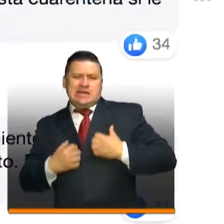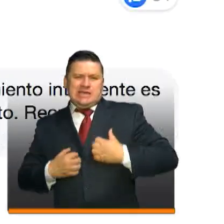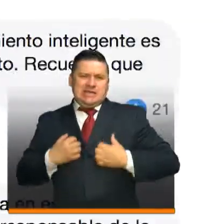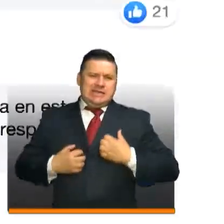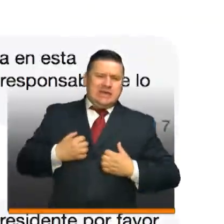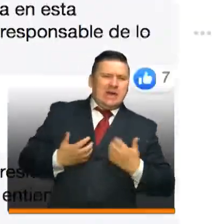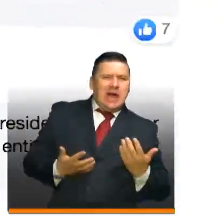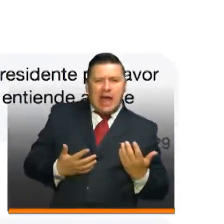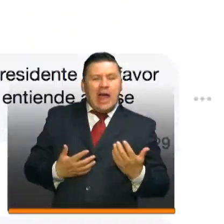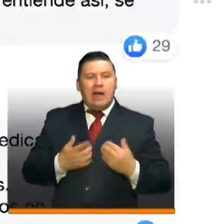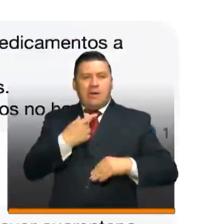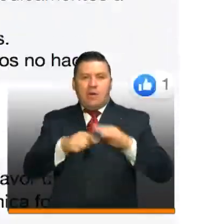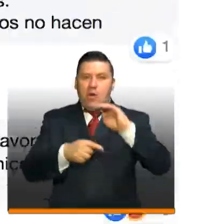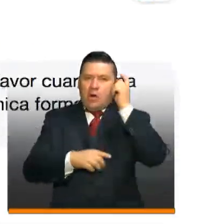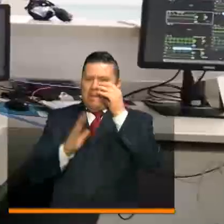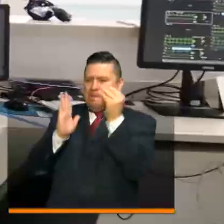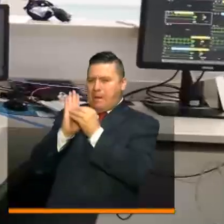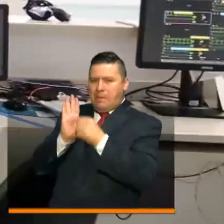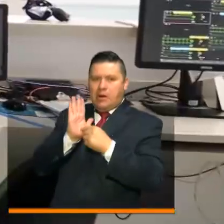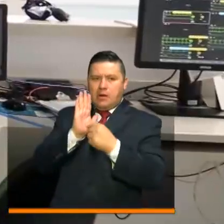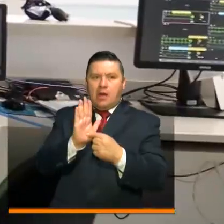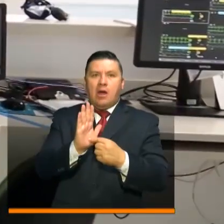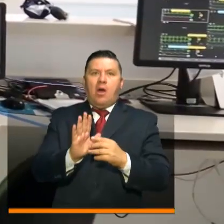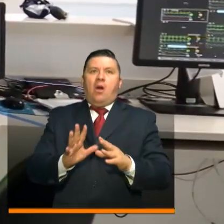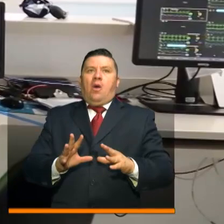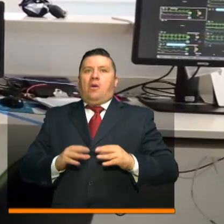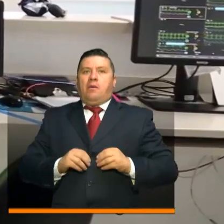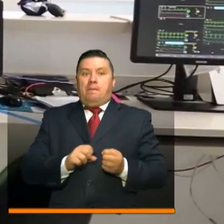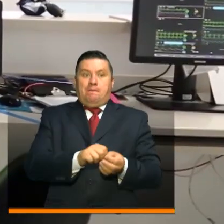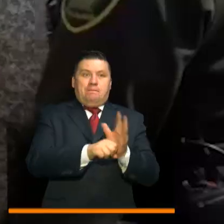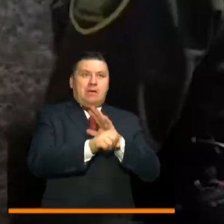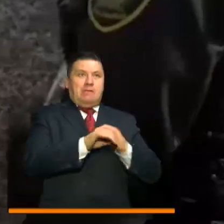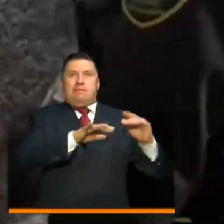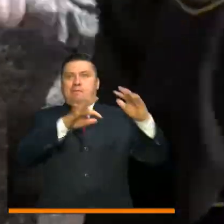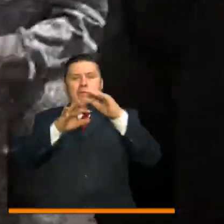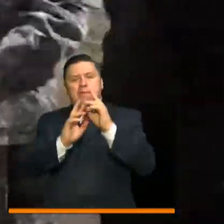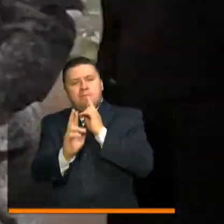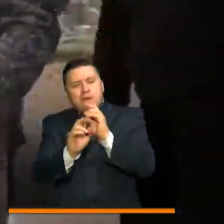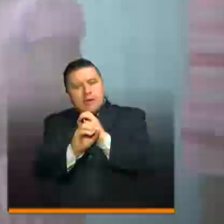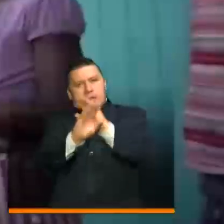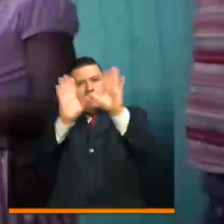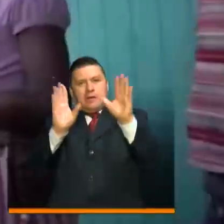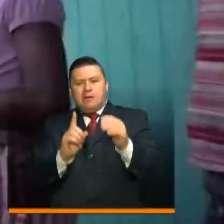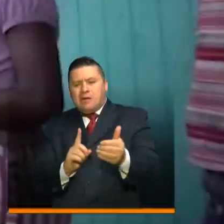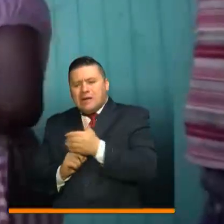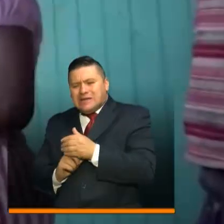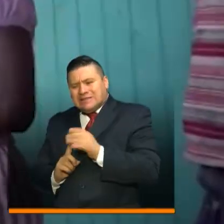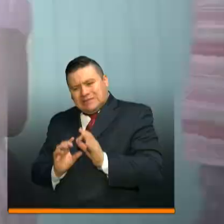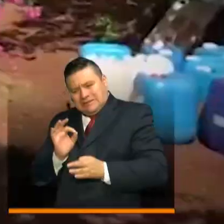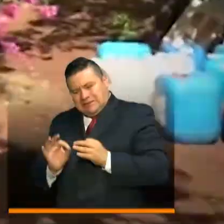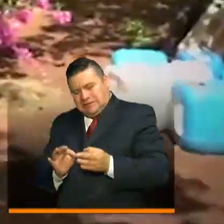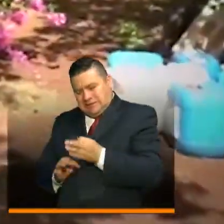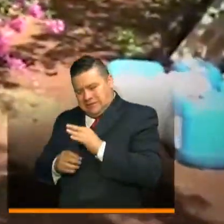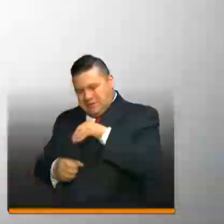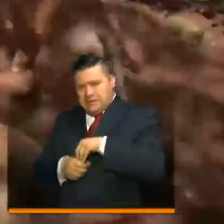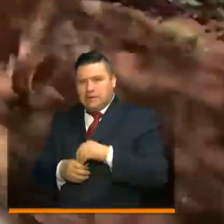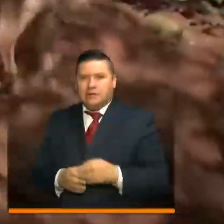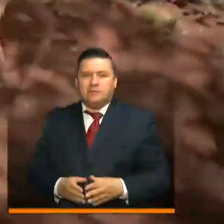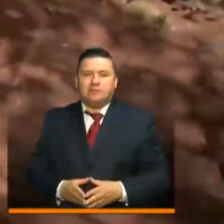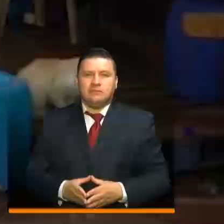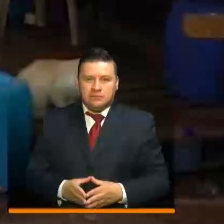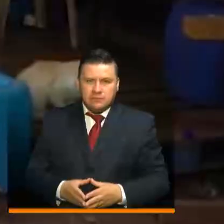sobre las medidas que ha adoptado el gobierno nacional para contener la propagación del virus y proteger a los más vulnerables durante la pandemia.